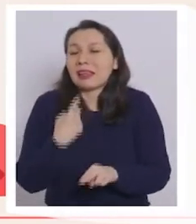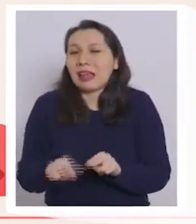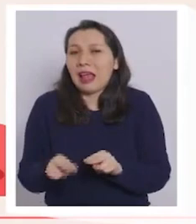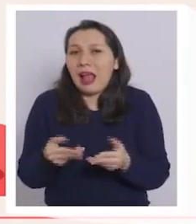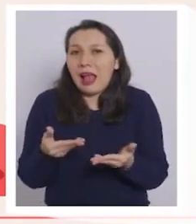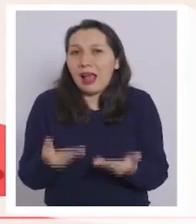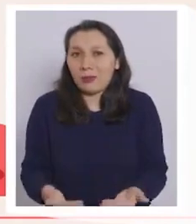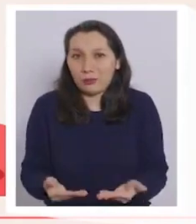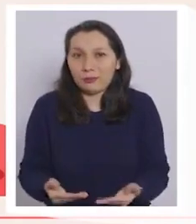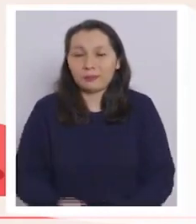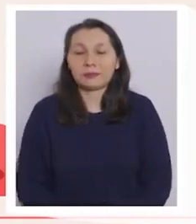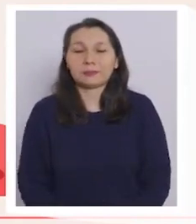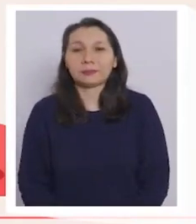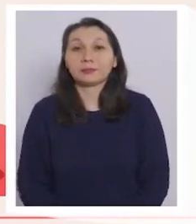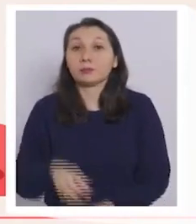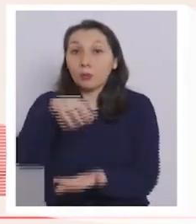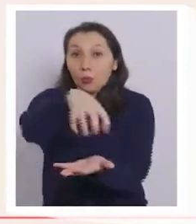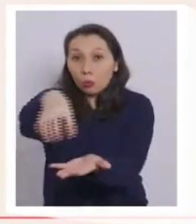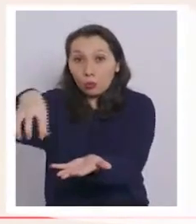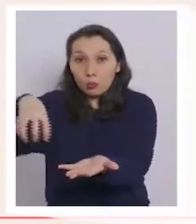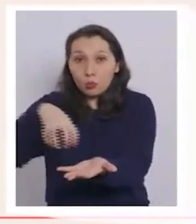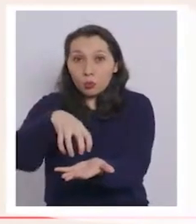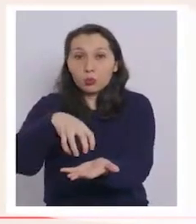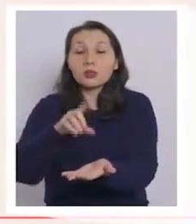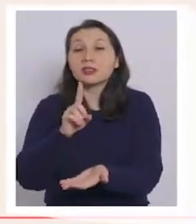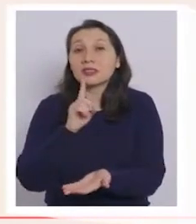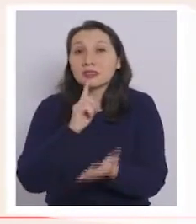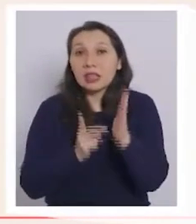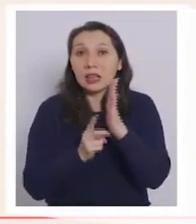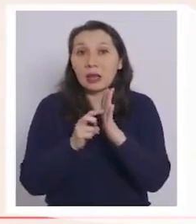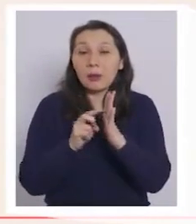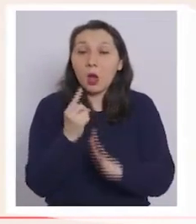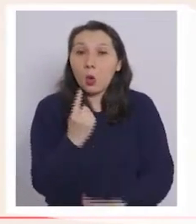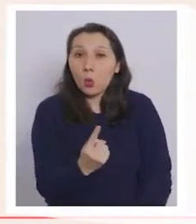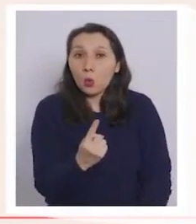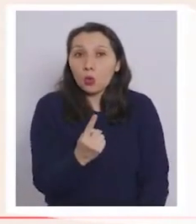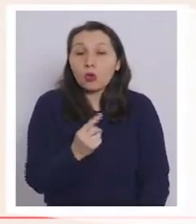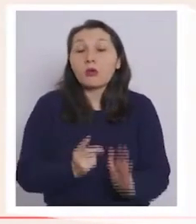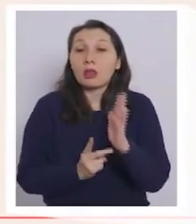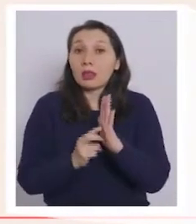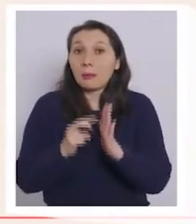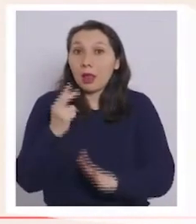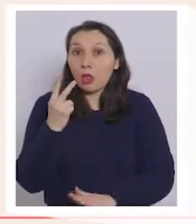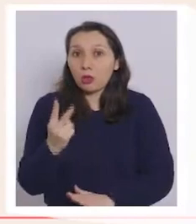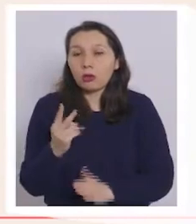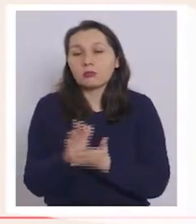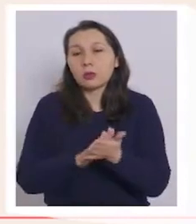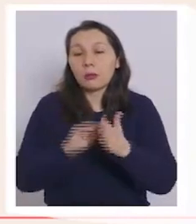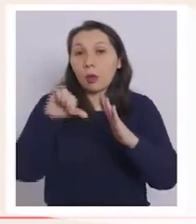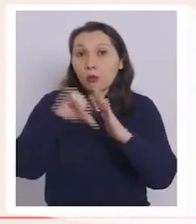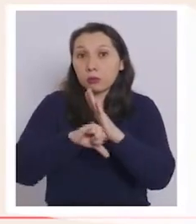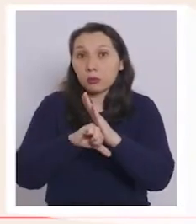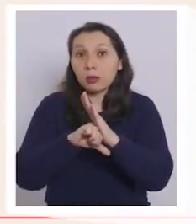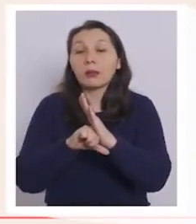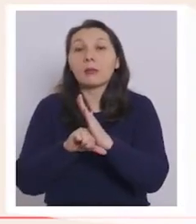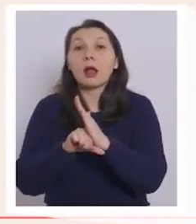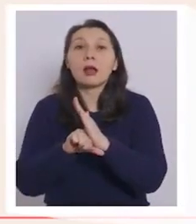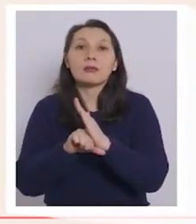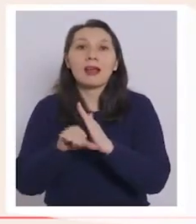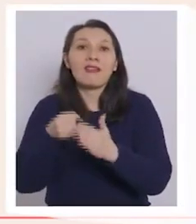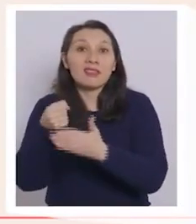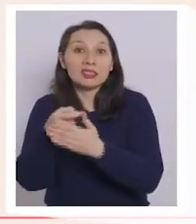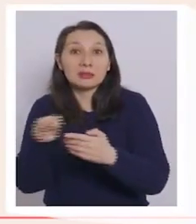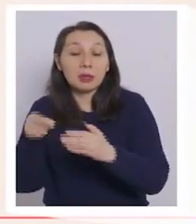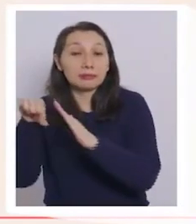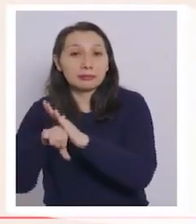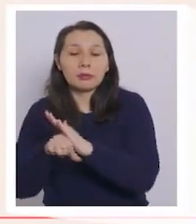hacer entonces? En las comunas que estén en fase 1 y fase 2, es decir, en cuarentena y transición, estarán prohibidas.